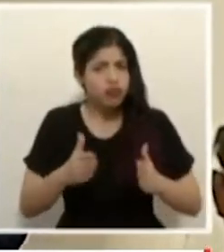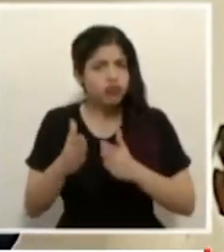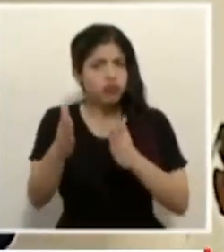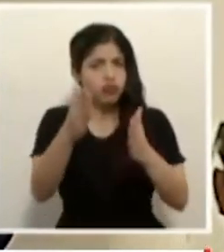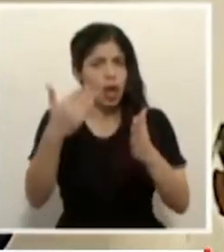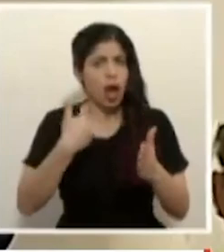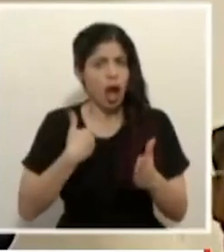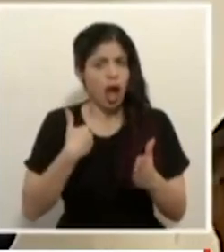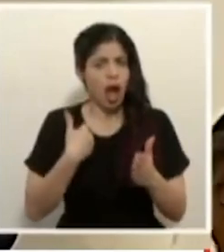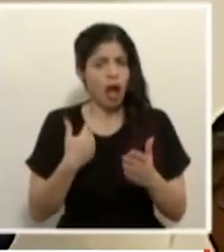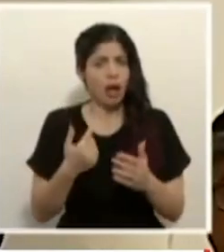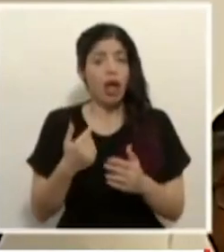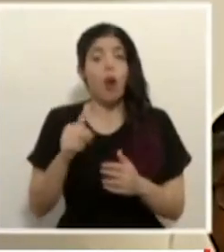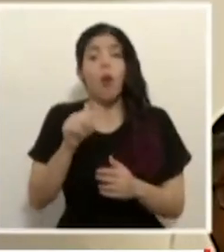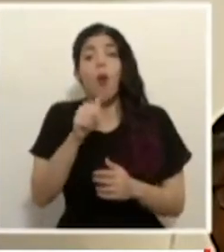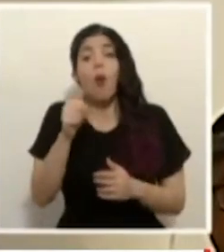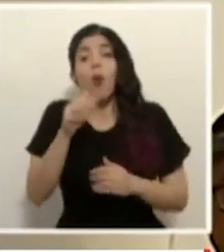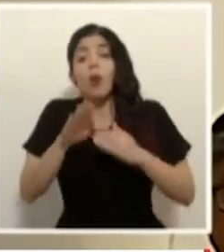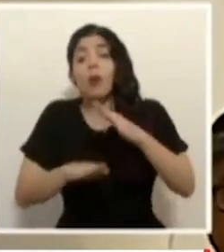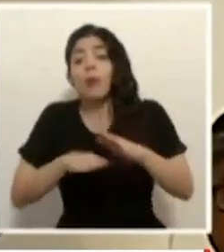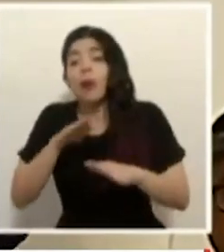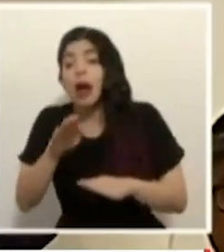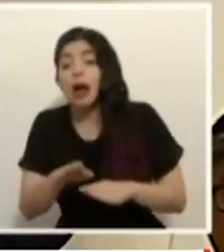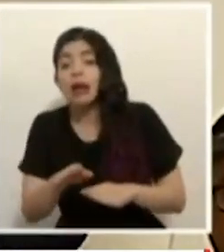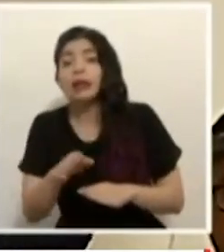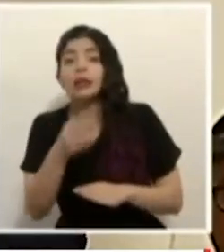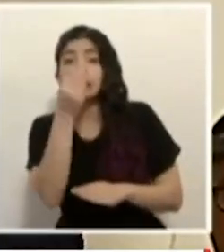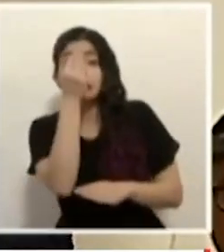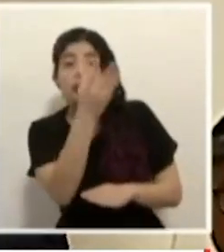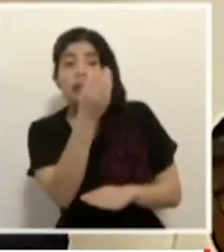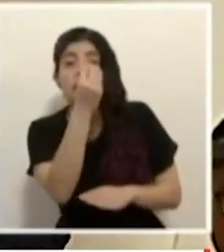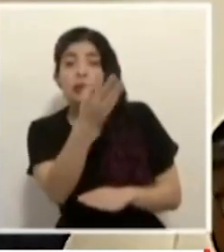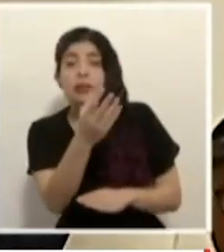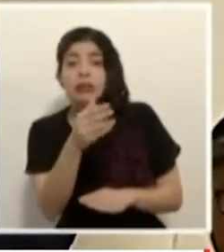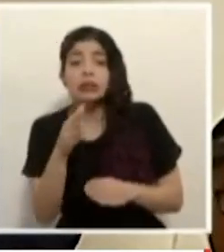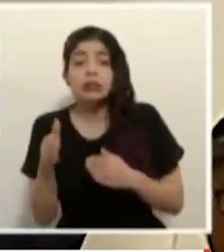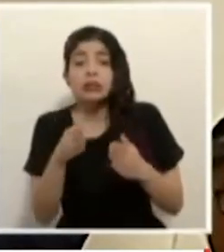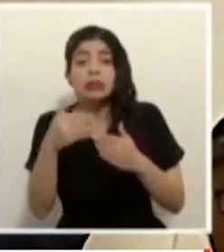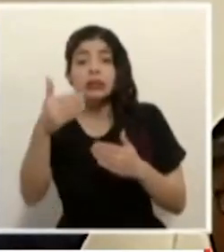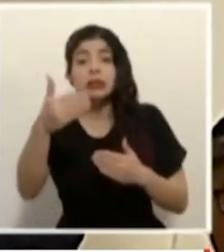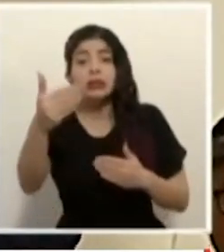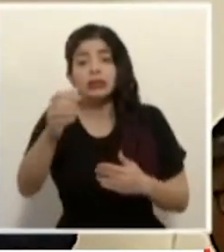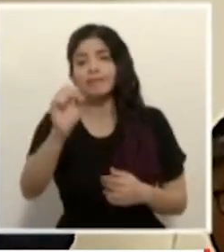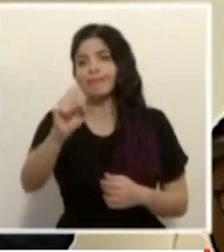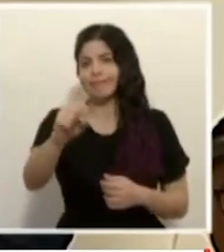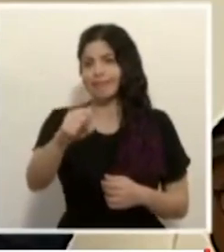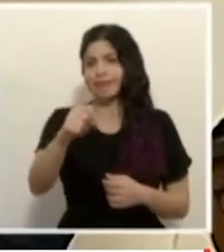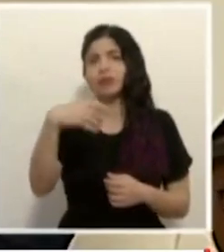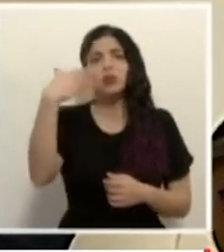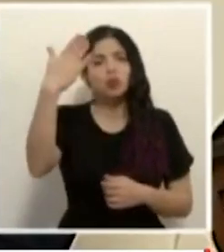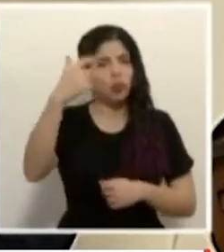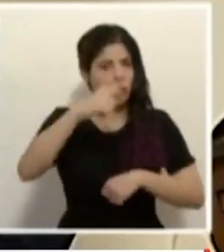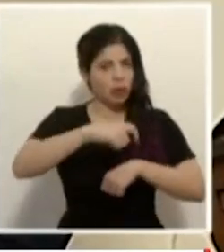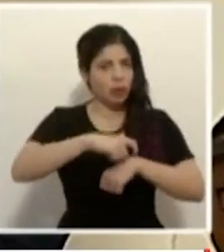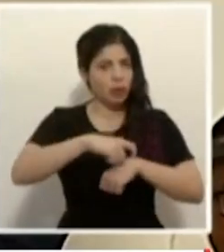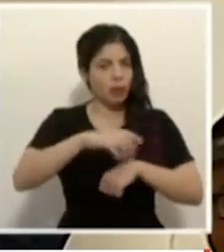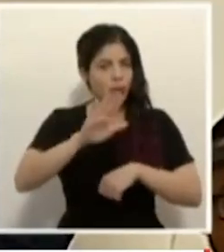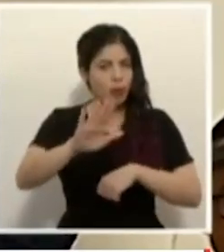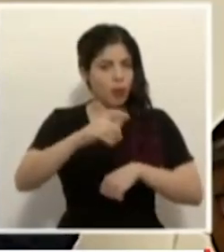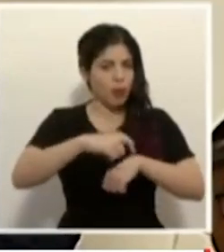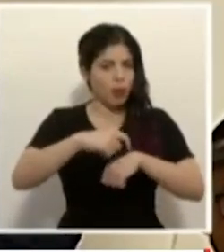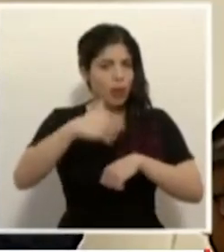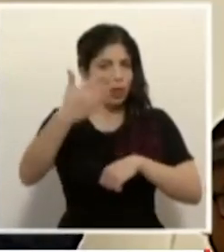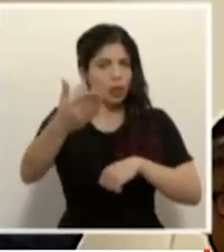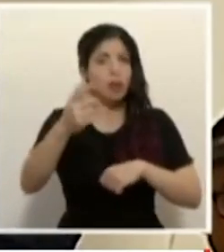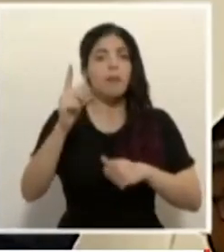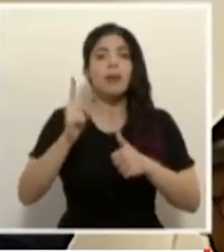Habrá que dar otros pasos y habrá que comunicar otros elementos de esa ruta. Sí. Y llegará su momento. Su momento será la